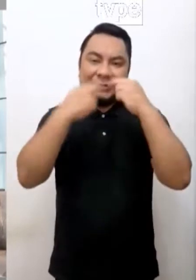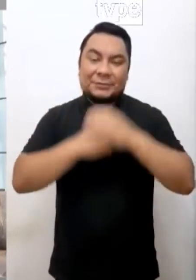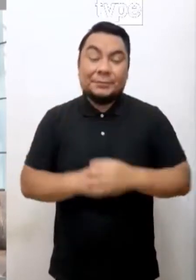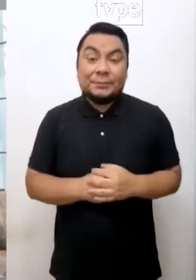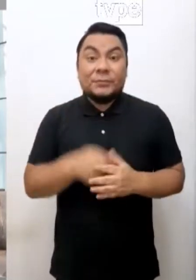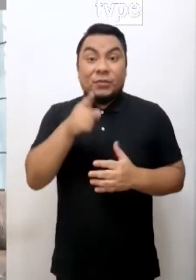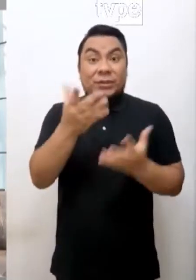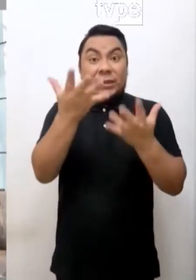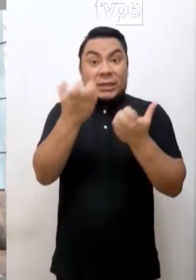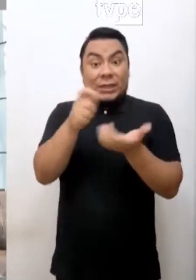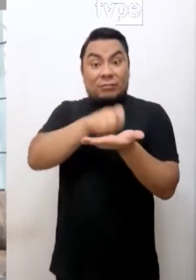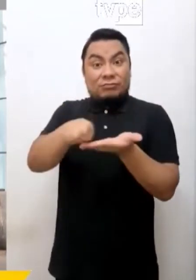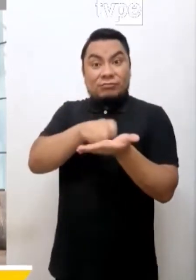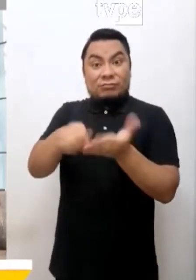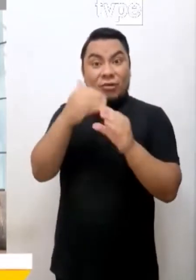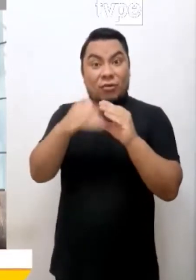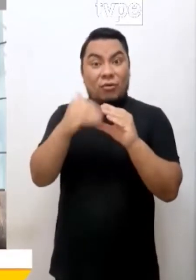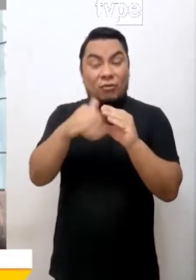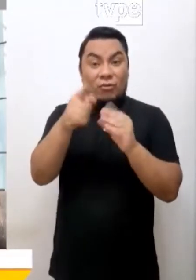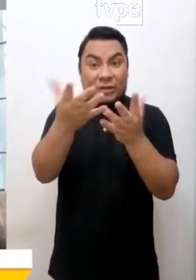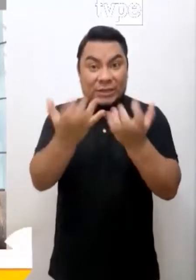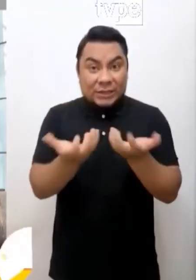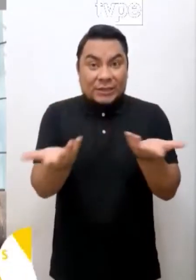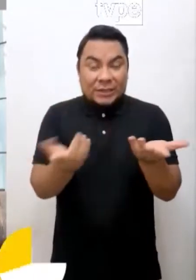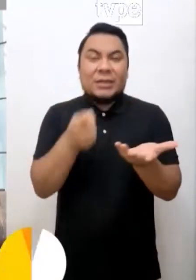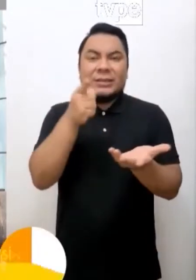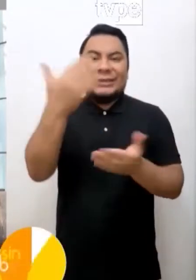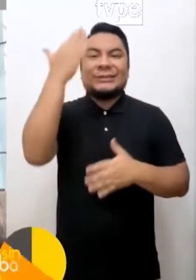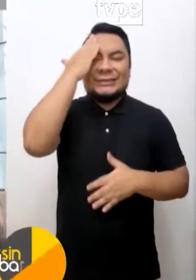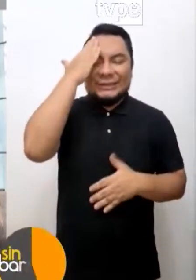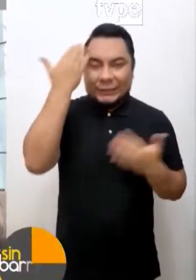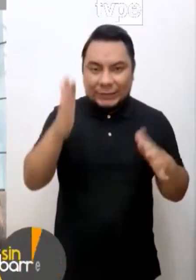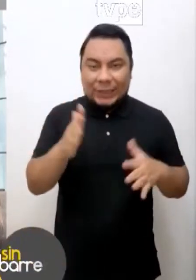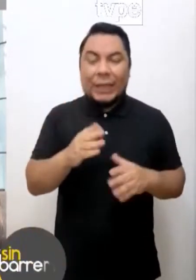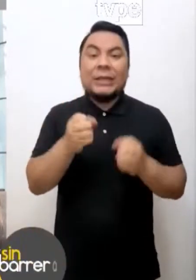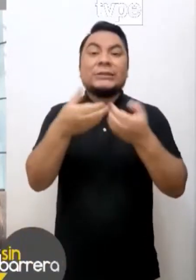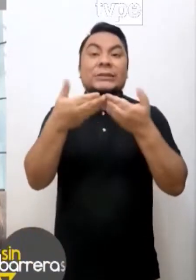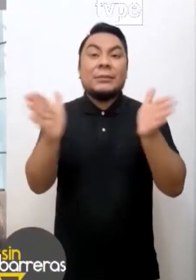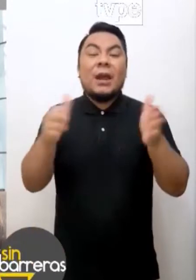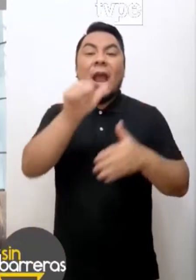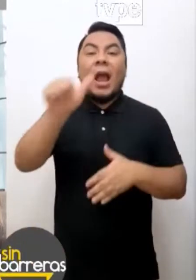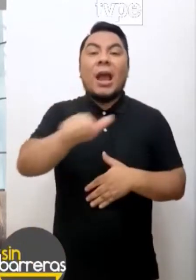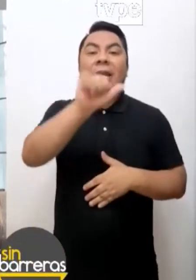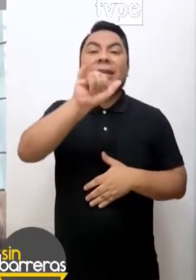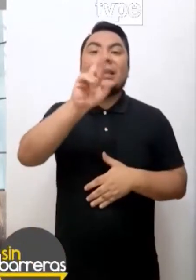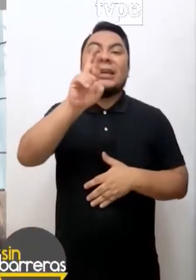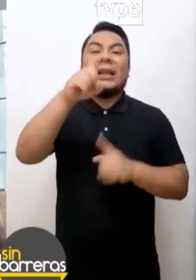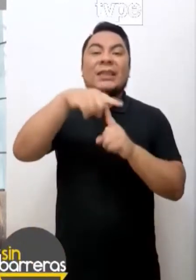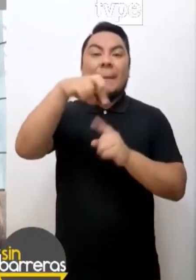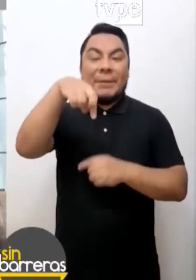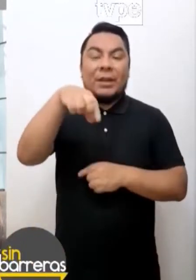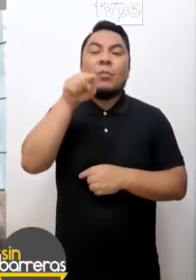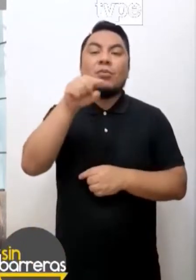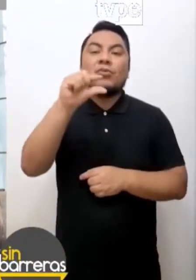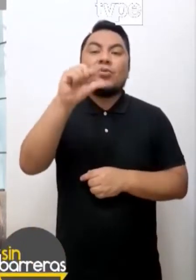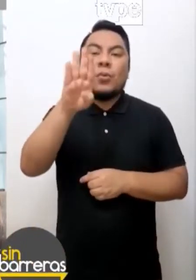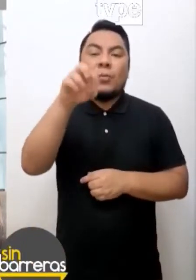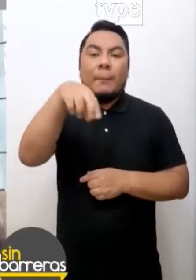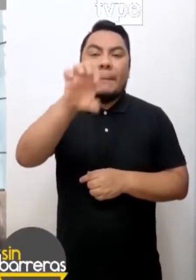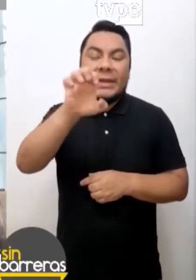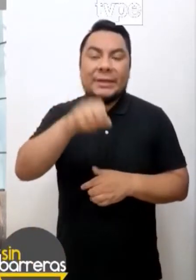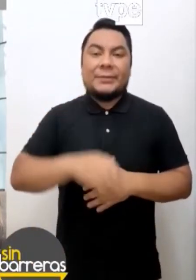por su compañía. Si quieren escribirnos a nuestro correo electrónico, ya saben, sinbarreras, arroba, irtp